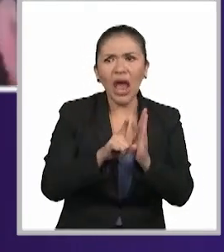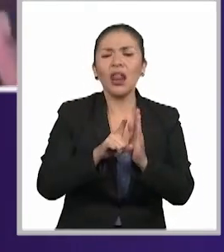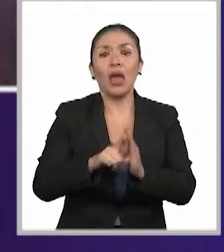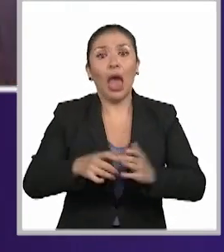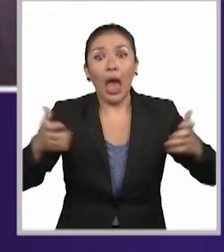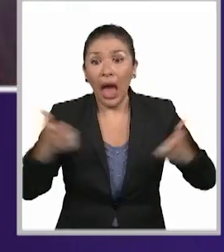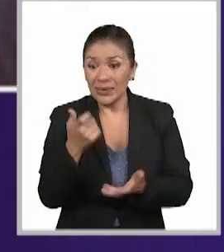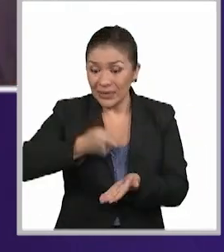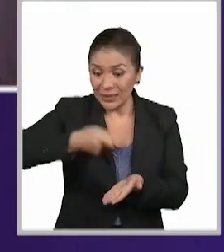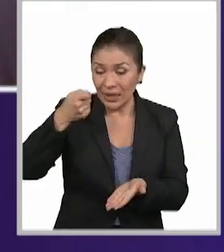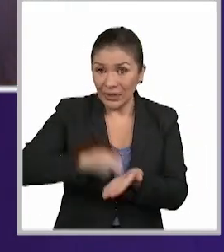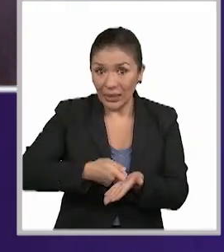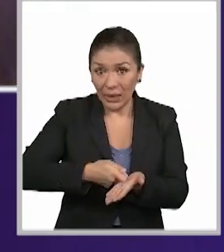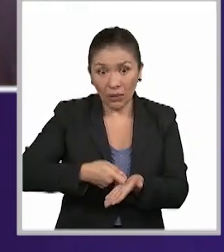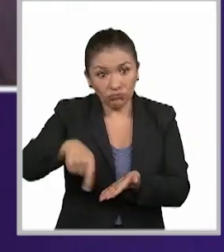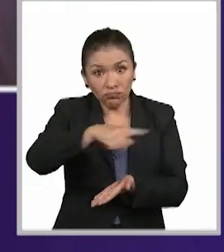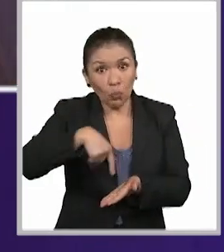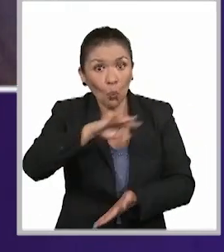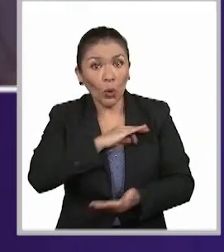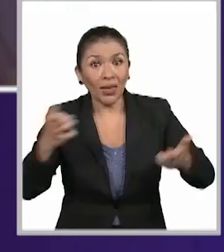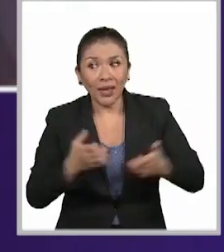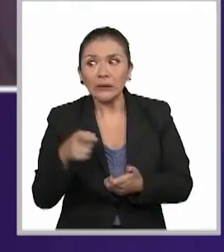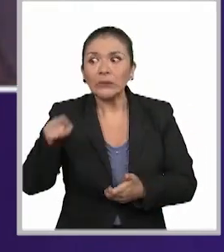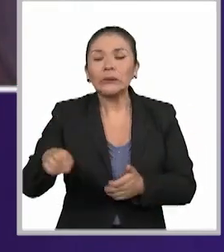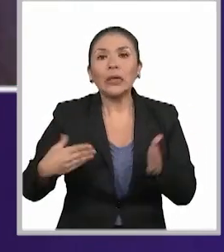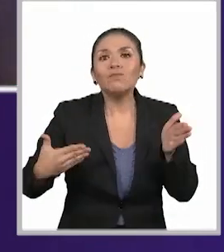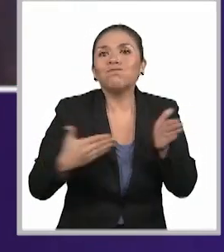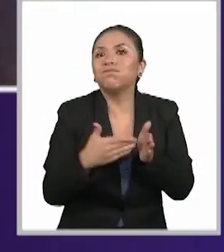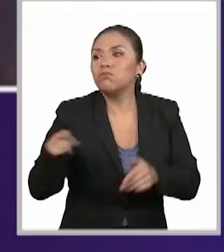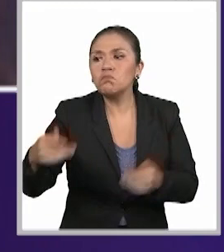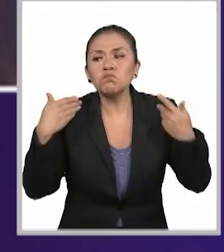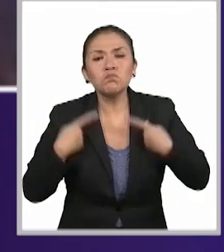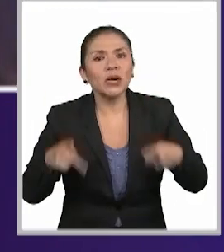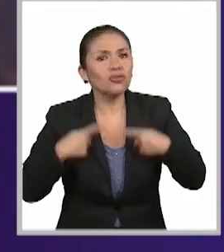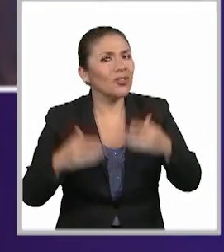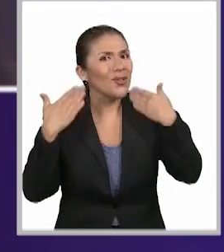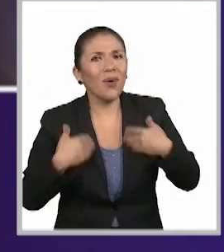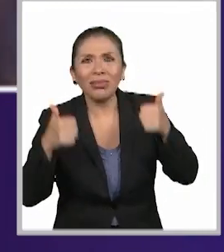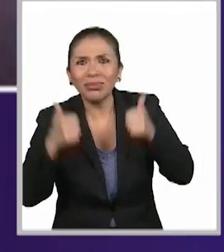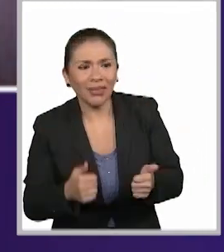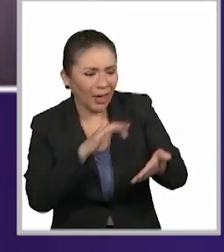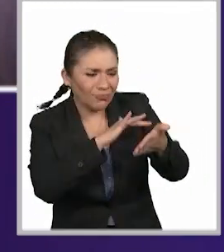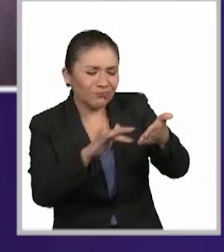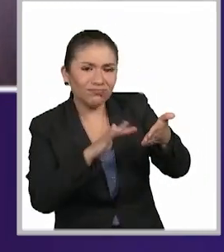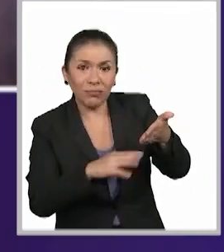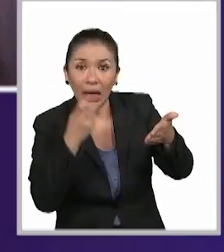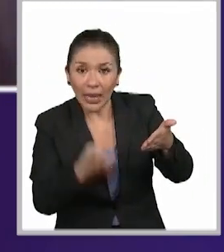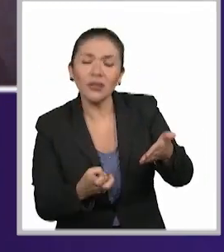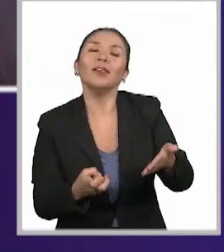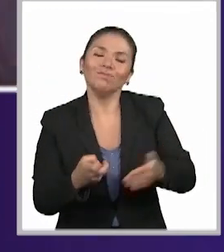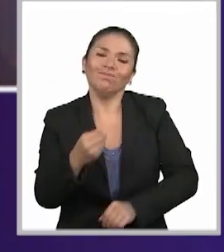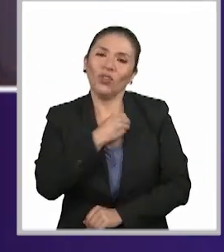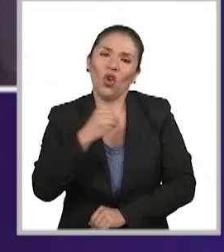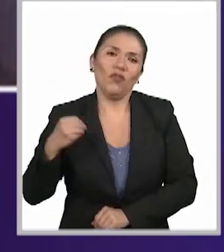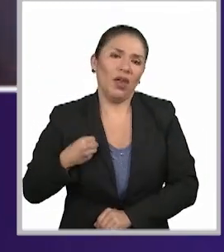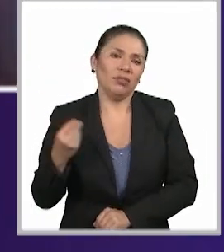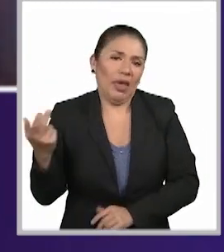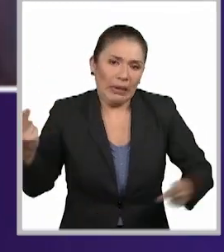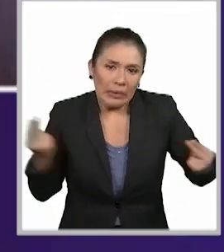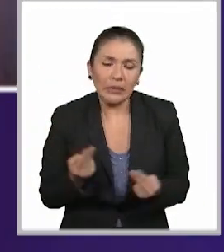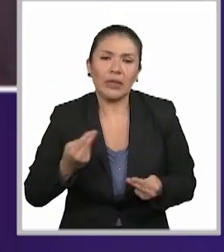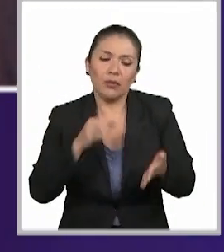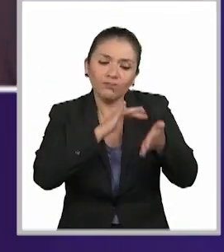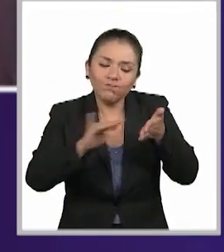local, al emitir sentencias, podemos estar generando un obstáculo para la propia persona a la que va dirigida, pues es obligación